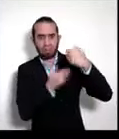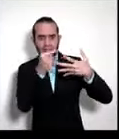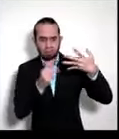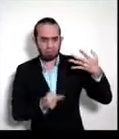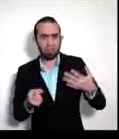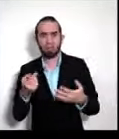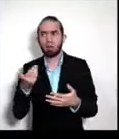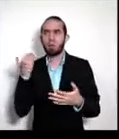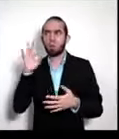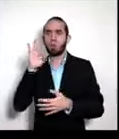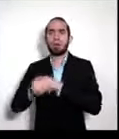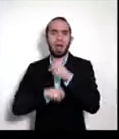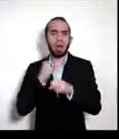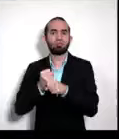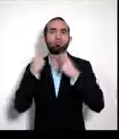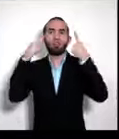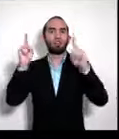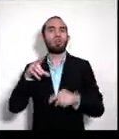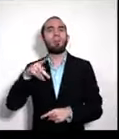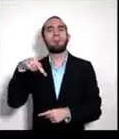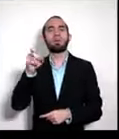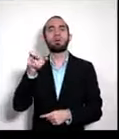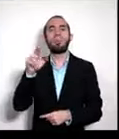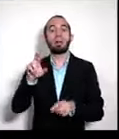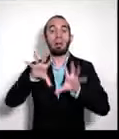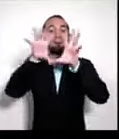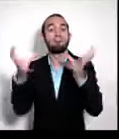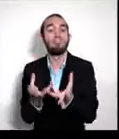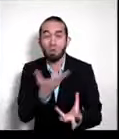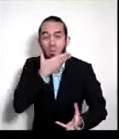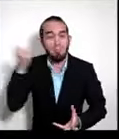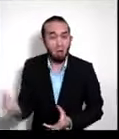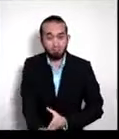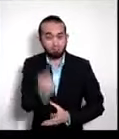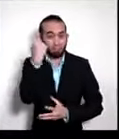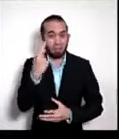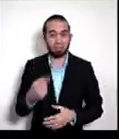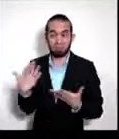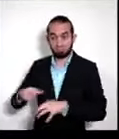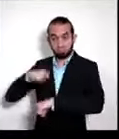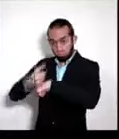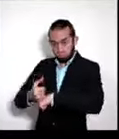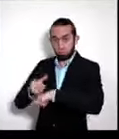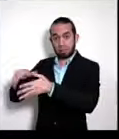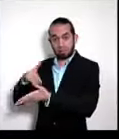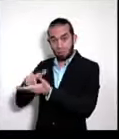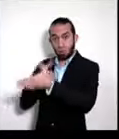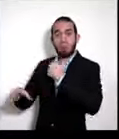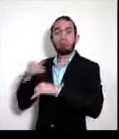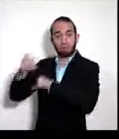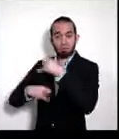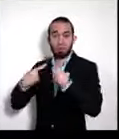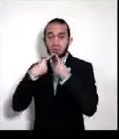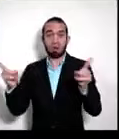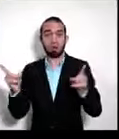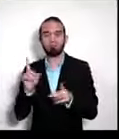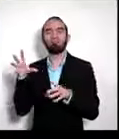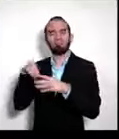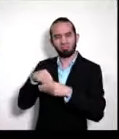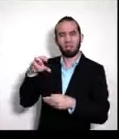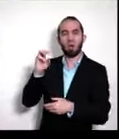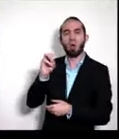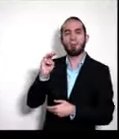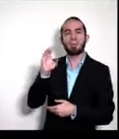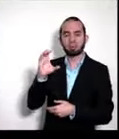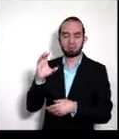últimos 9 años como la mejor promotora de comercio exterior del mundo, según el Centro de Comercio Internacional, que es parte de la OMC y de Naciones